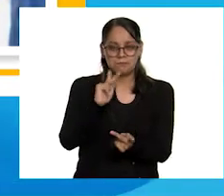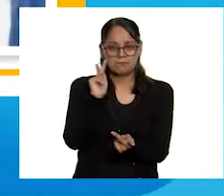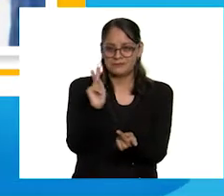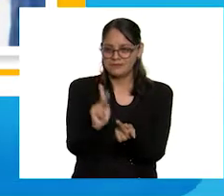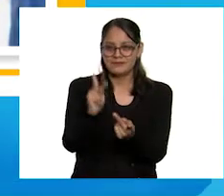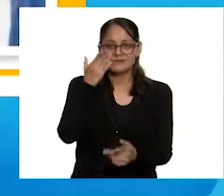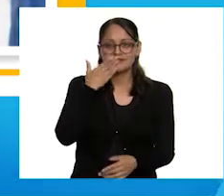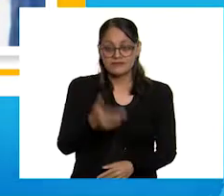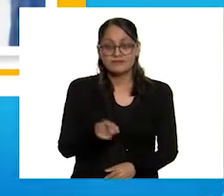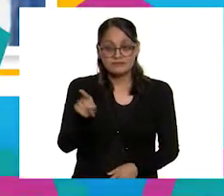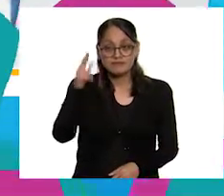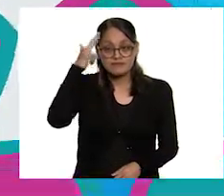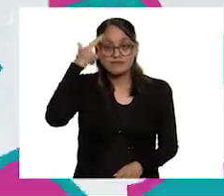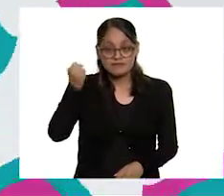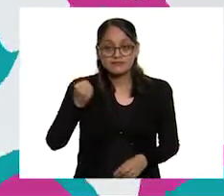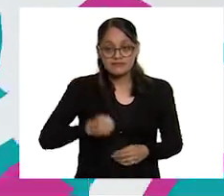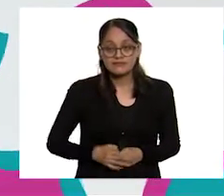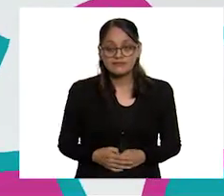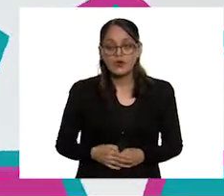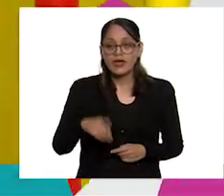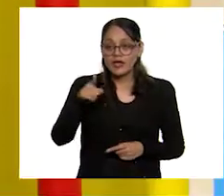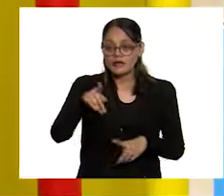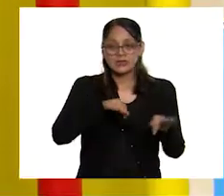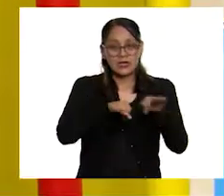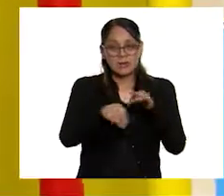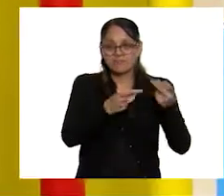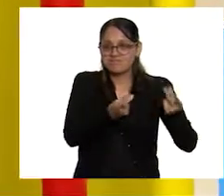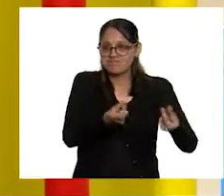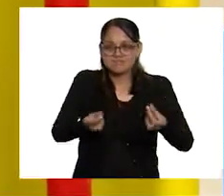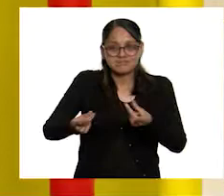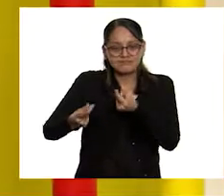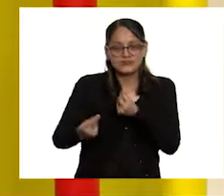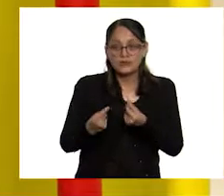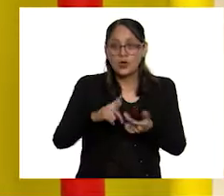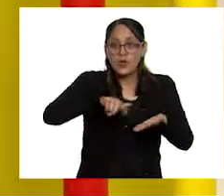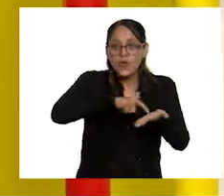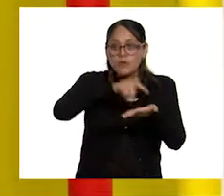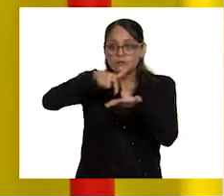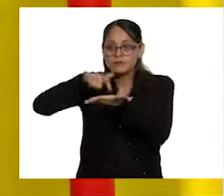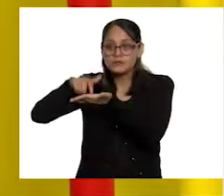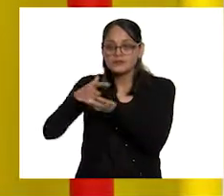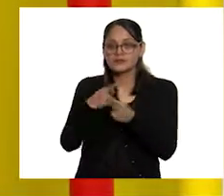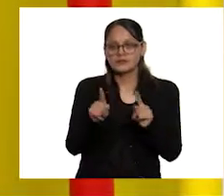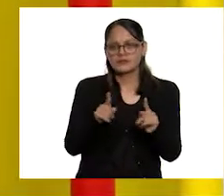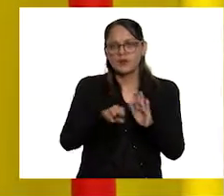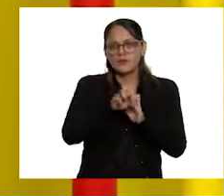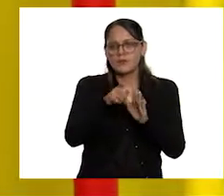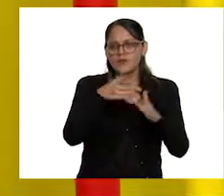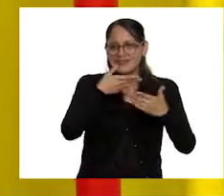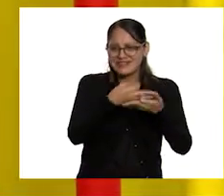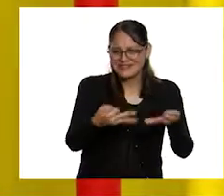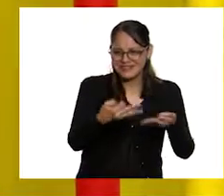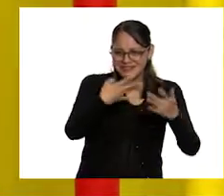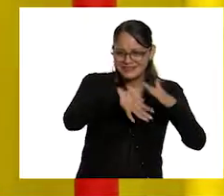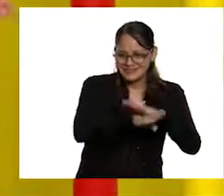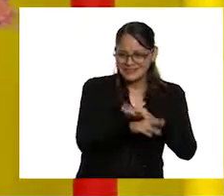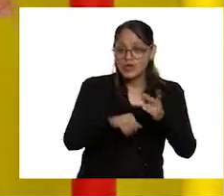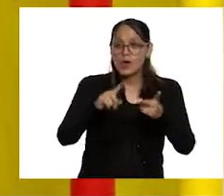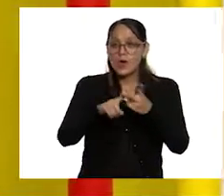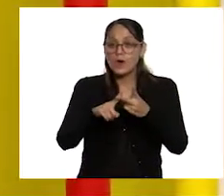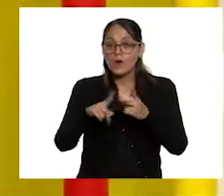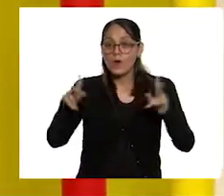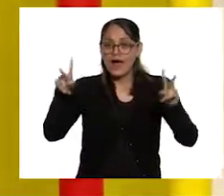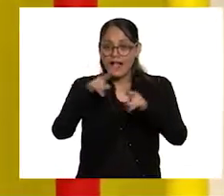Perfecto, y tienes razón. Hacen muchísimas cosas y están por todas partes. En la tierra, en el aire,